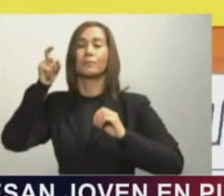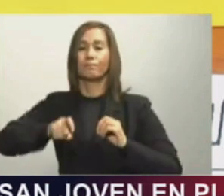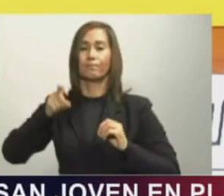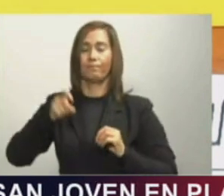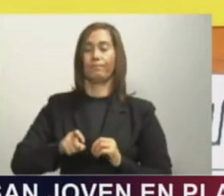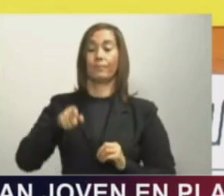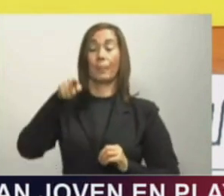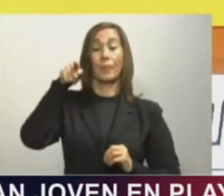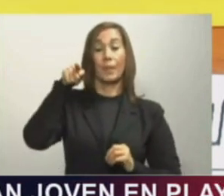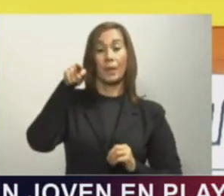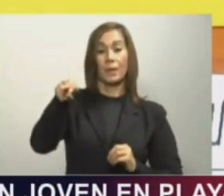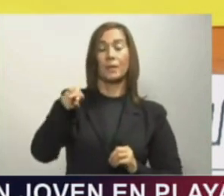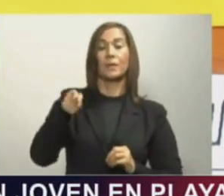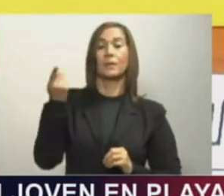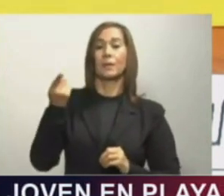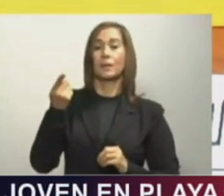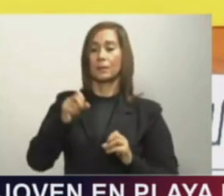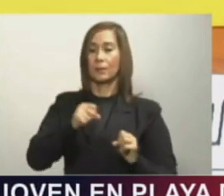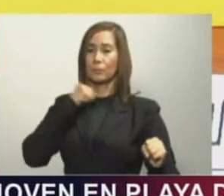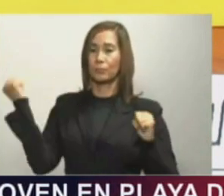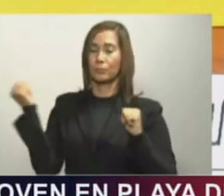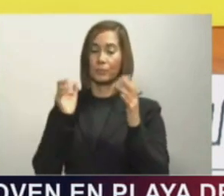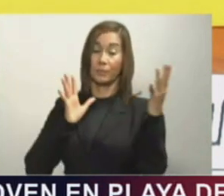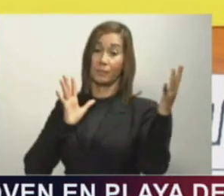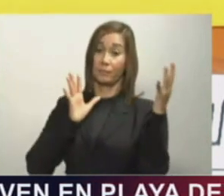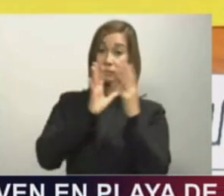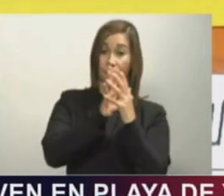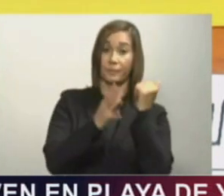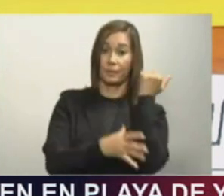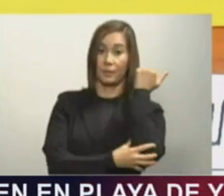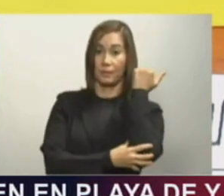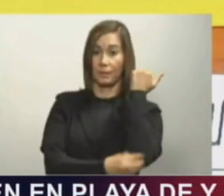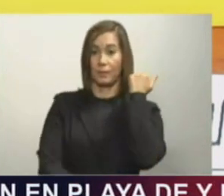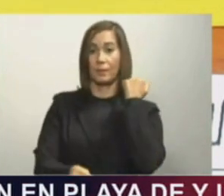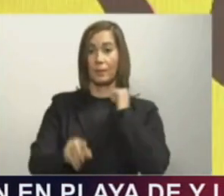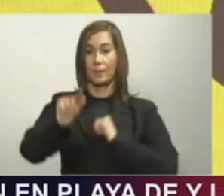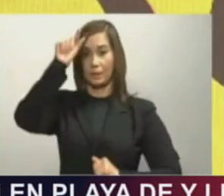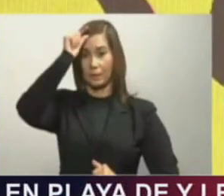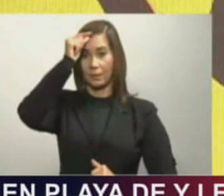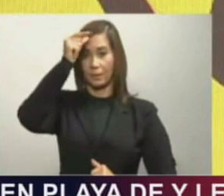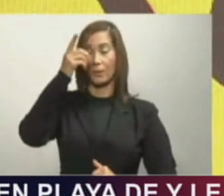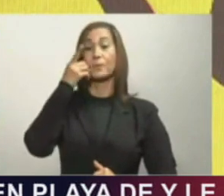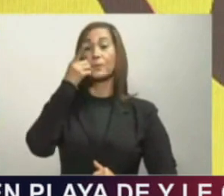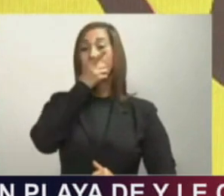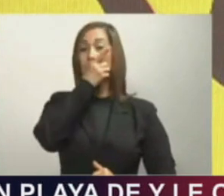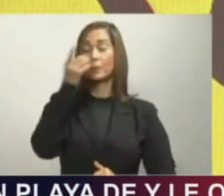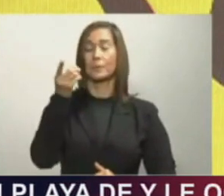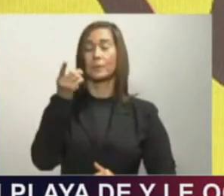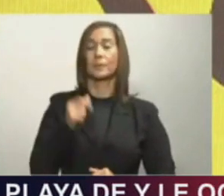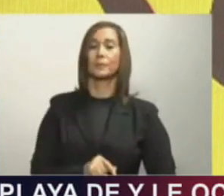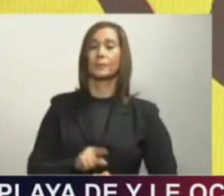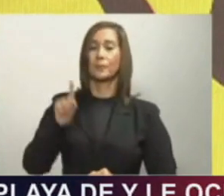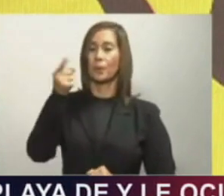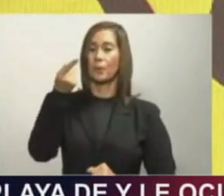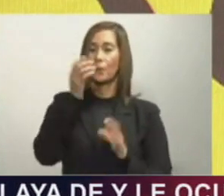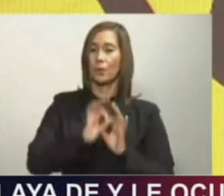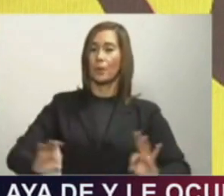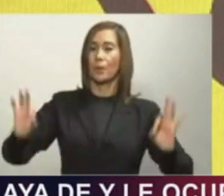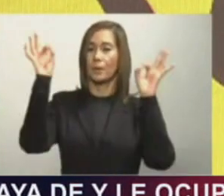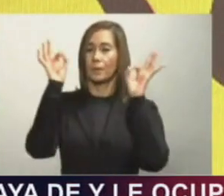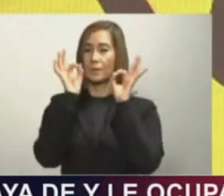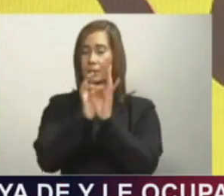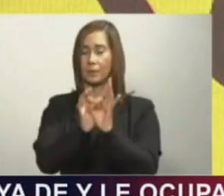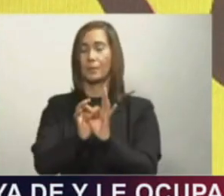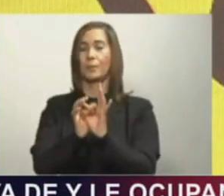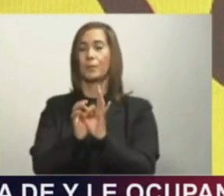parte de nuestra estrategia de lucha contra la pobreza del gobierno dominicano. Nuestra principal batalla y nuestra lucha